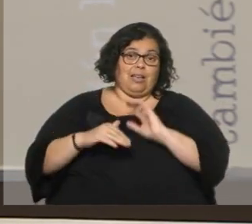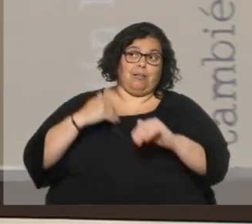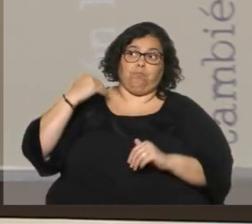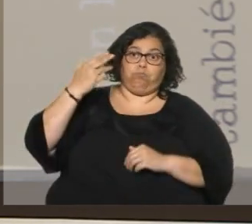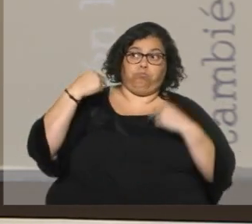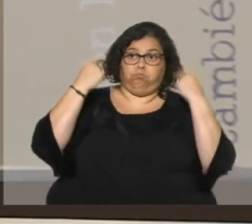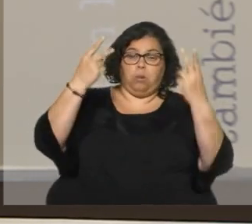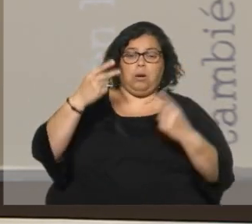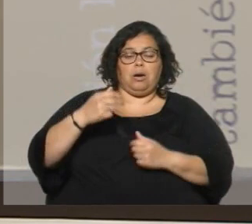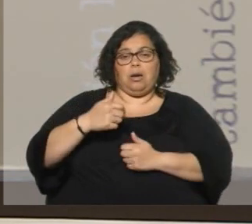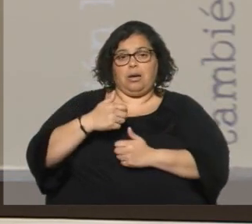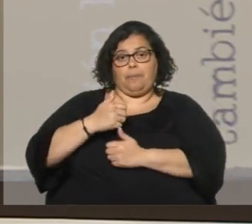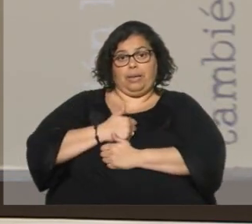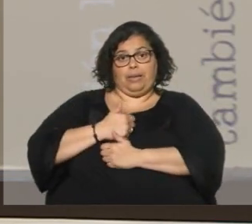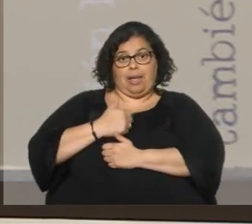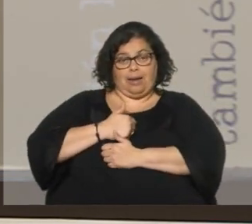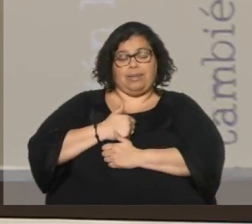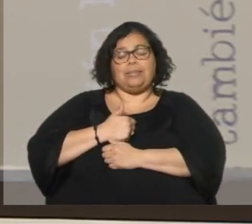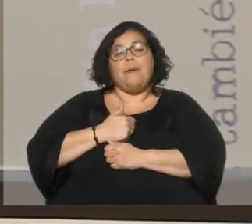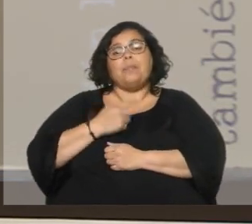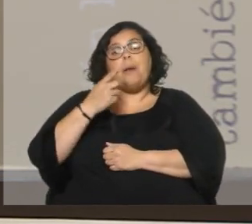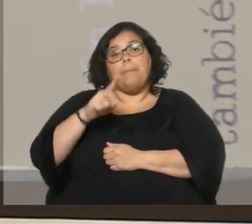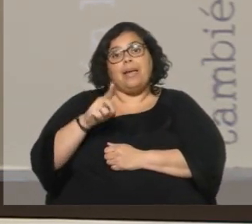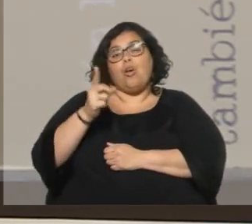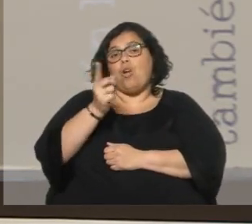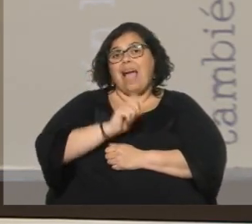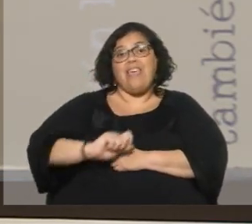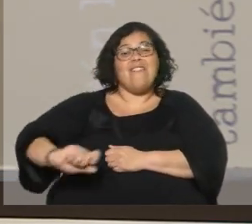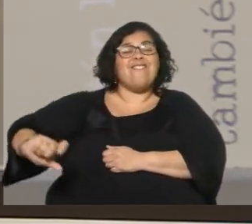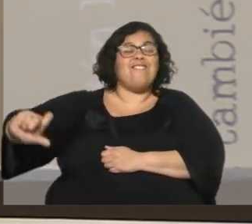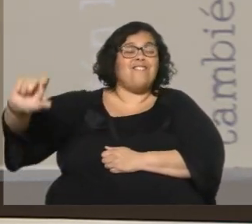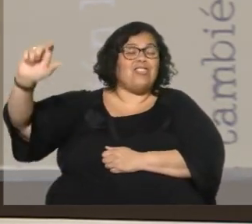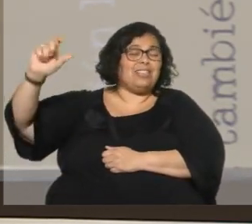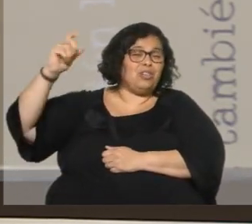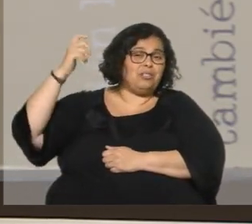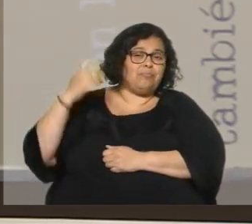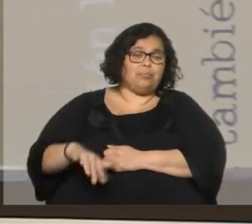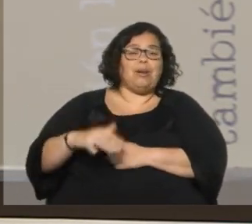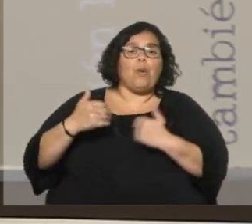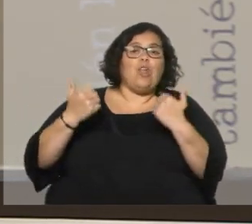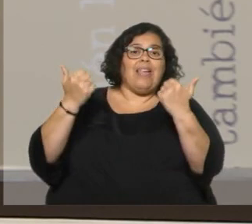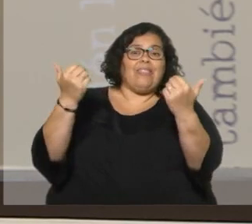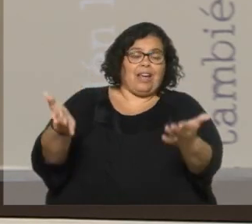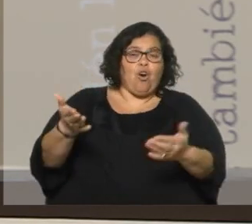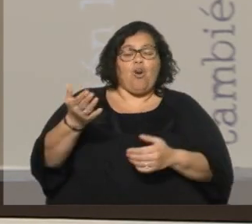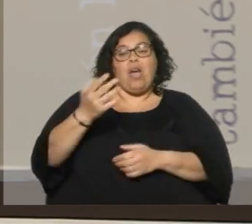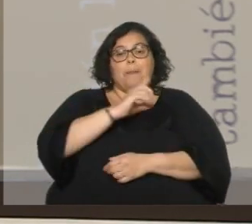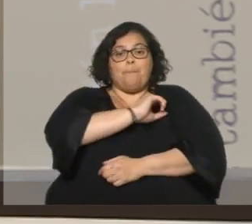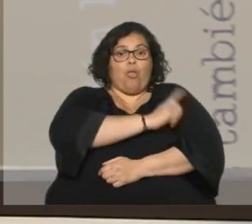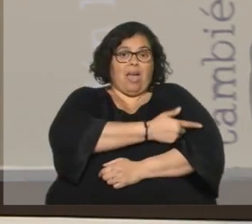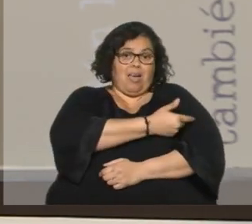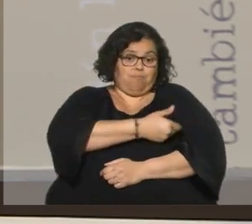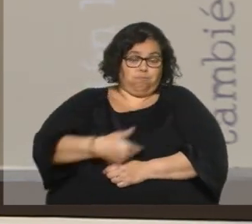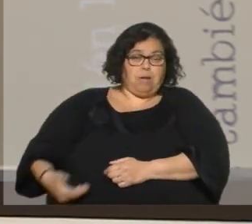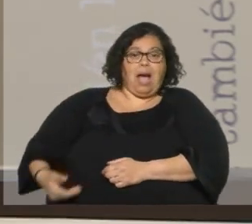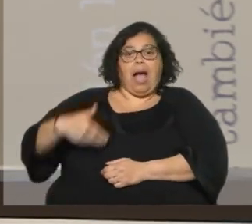cuartel por parte de la guerrilla. Pero la hiperinflación lo acorraló y entregó el poder a Carlos Menem después de las elecciones. Había perdido el